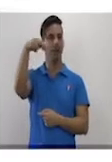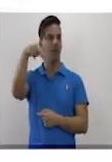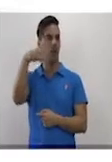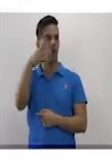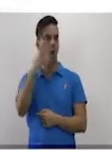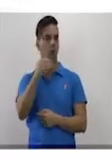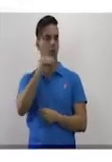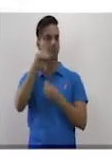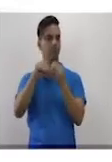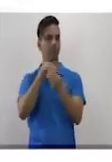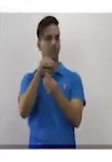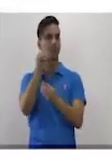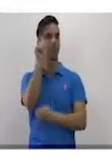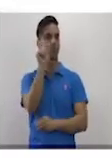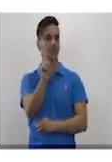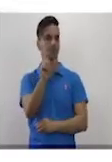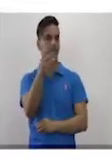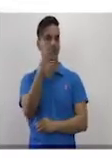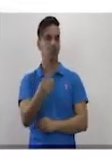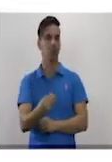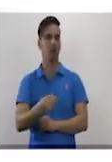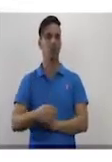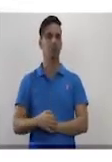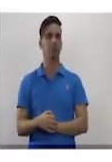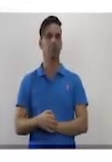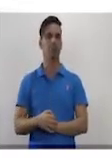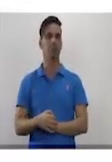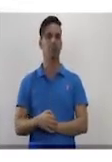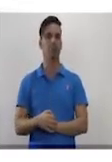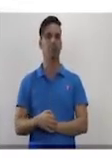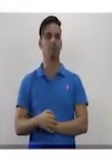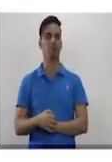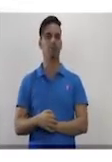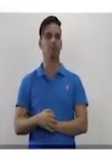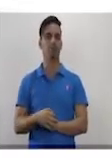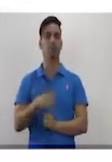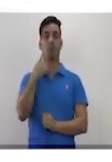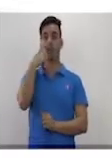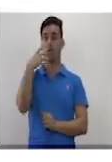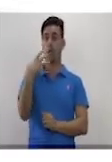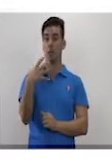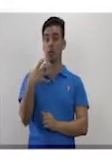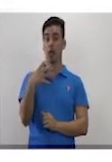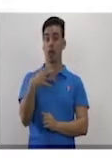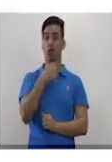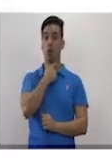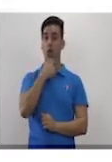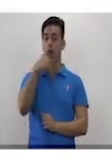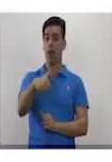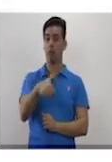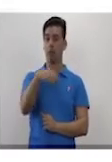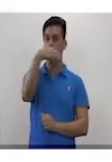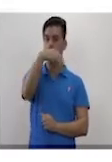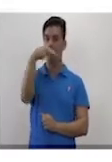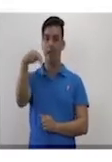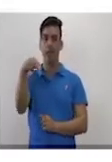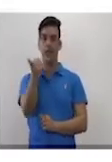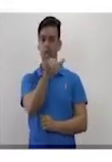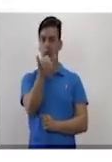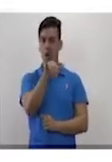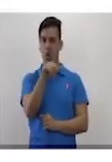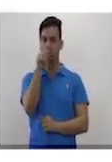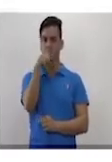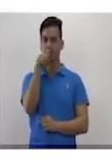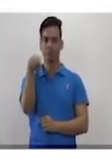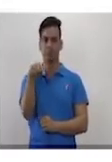importante que tengas en cuenta que cuando la parte literal es igual, la puedes simplificar. Y por supuesto, se te